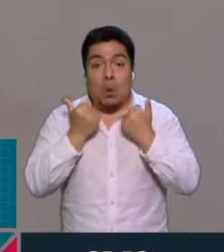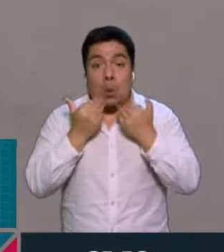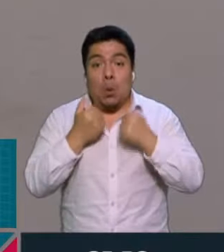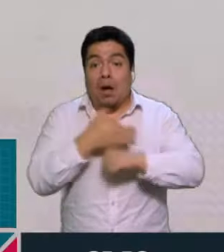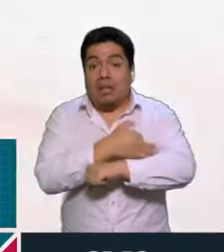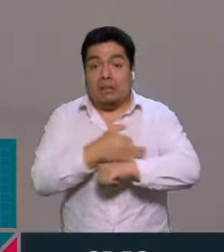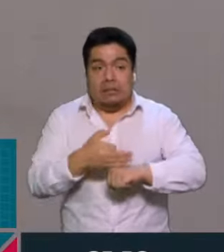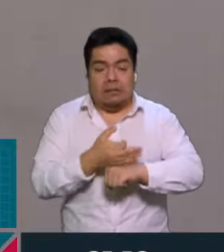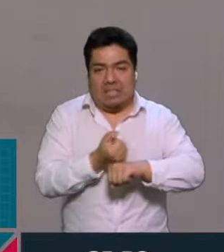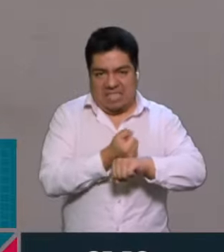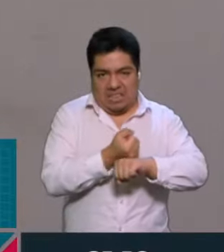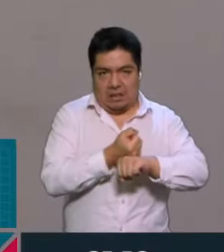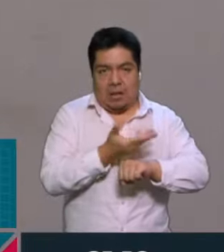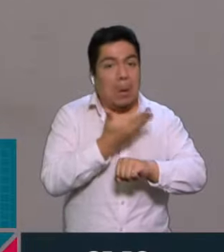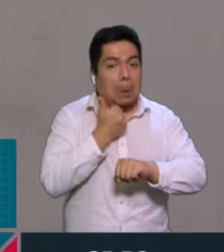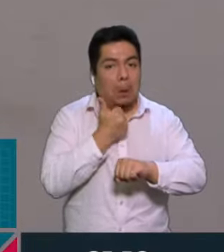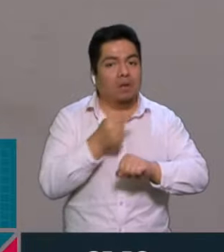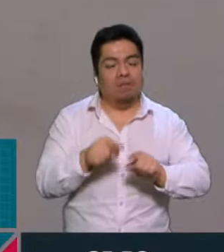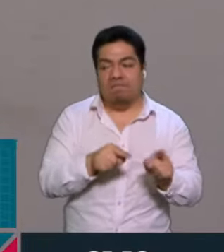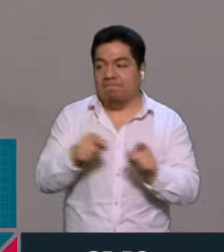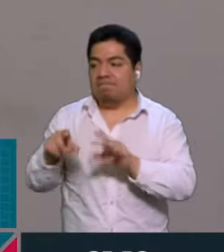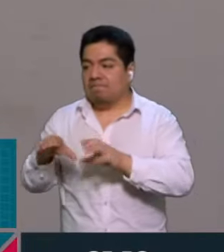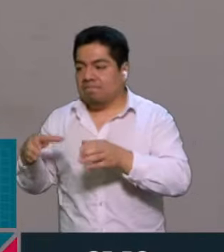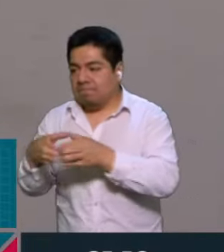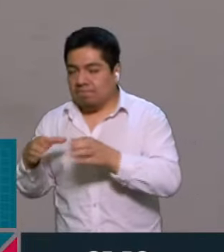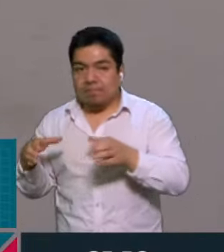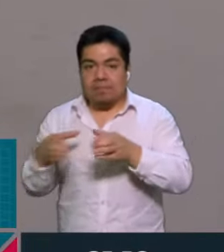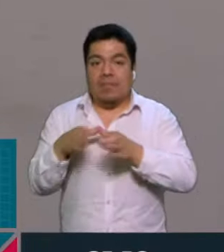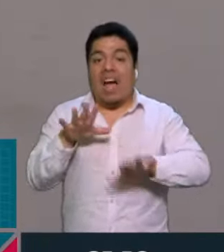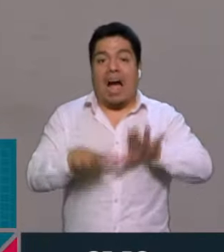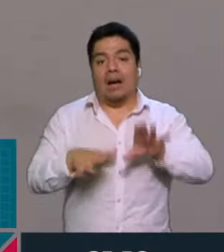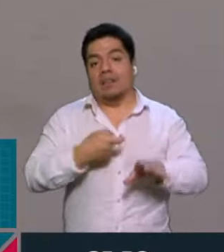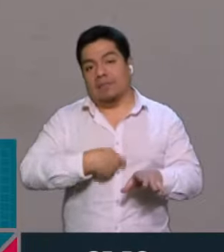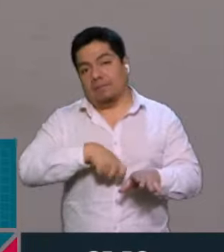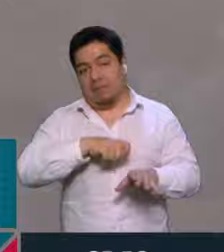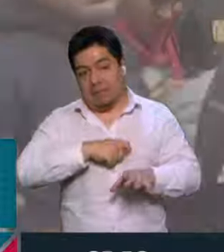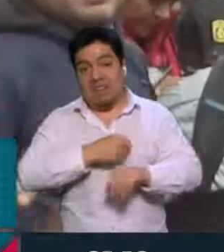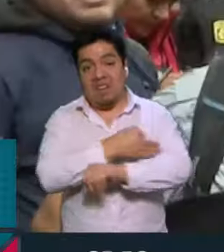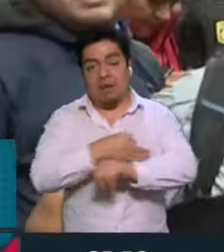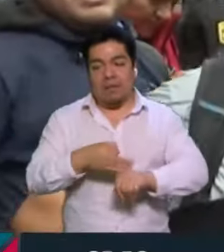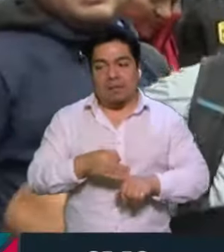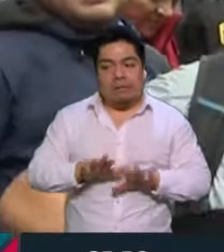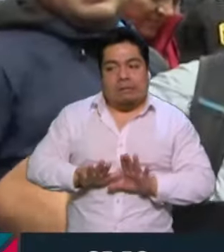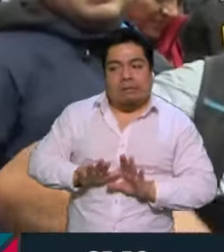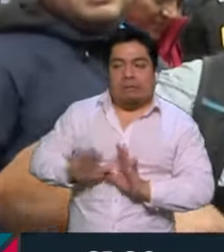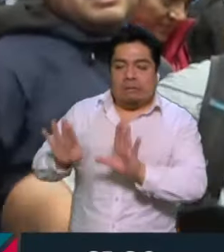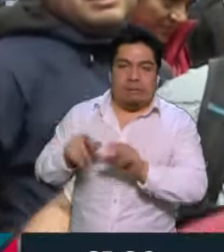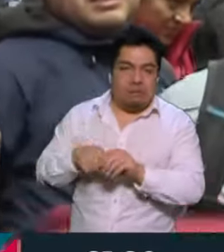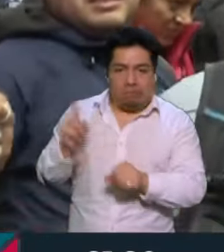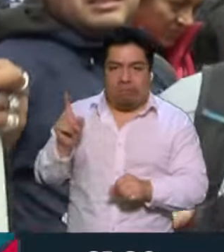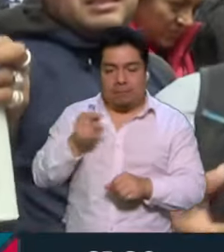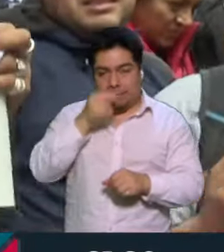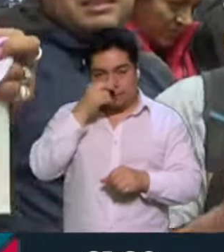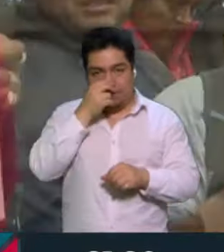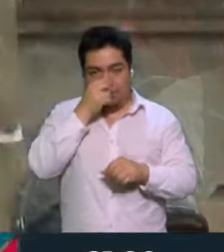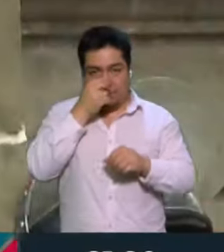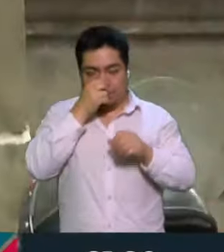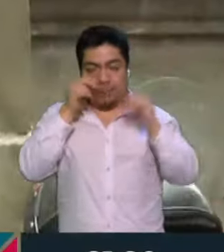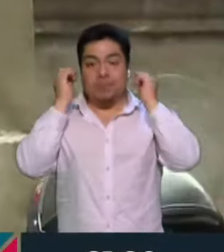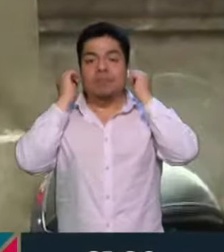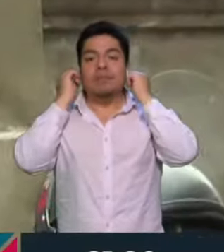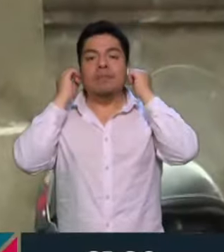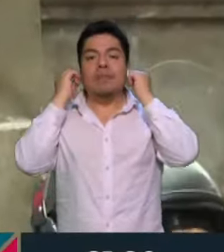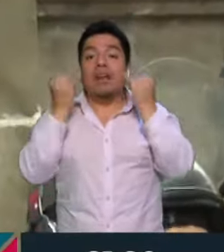consanguínea. En muchos casos las personas trans fueron abandonadas por sus familias. Asimismo, se busca combatir la